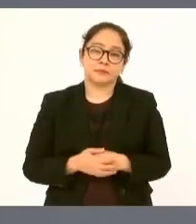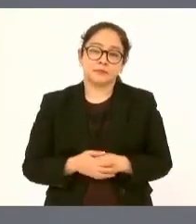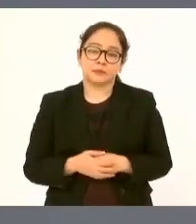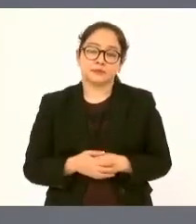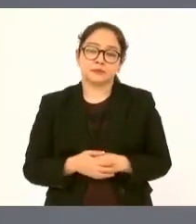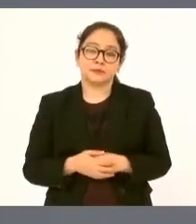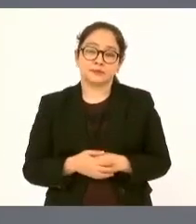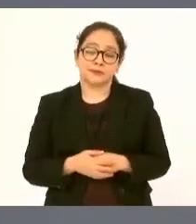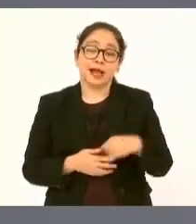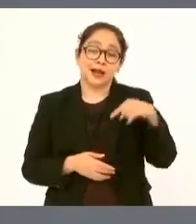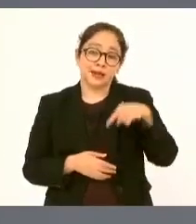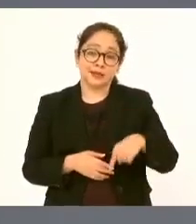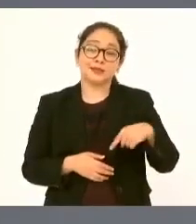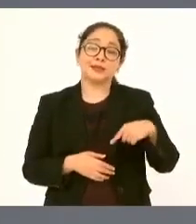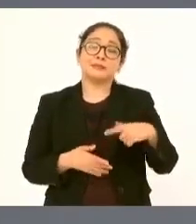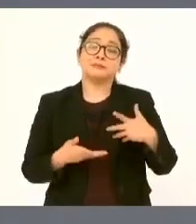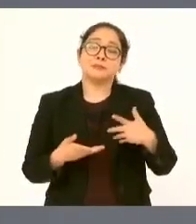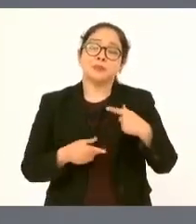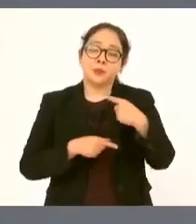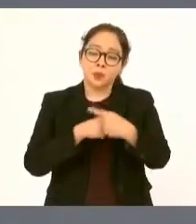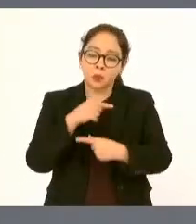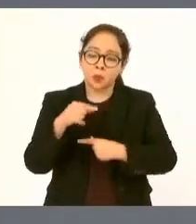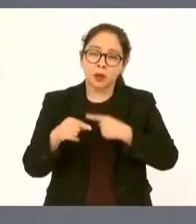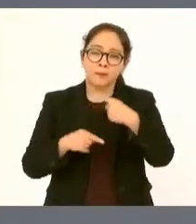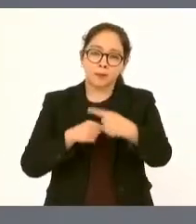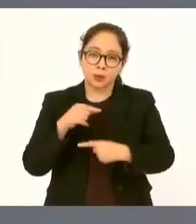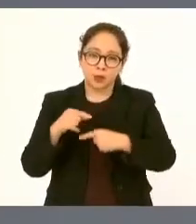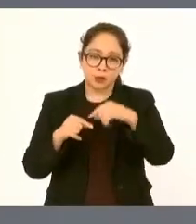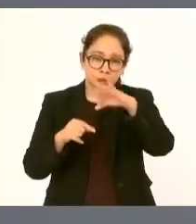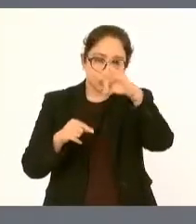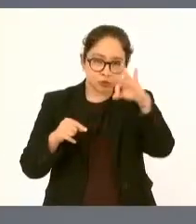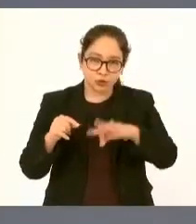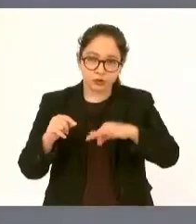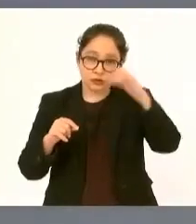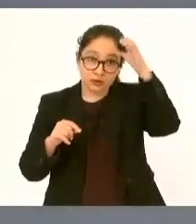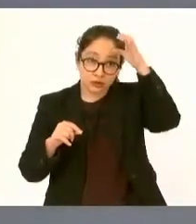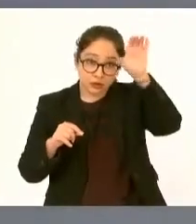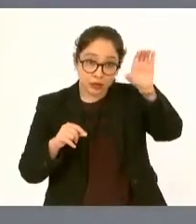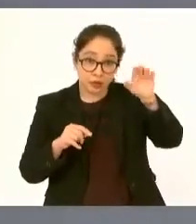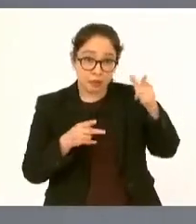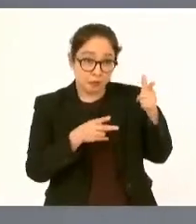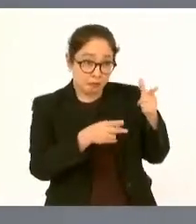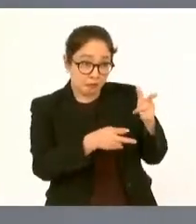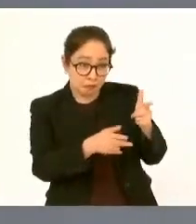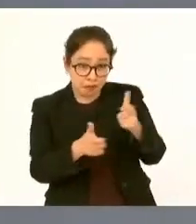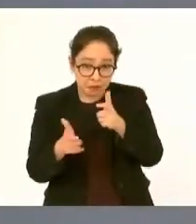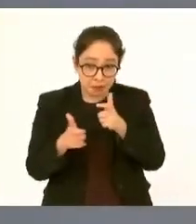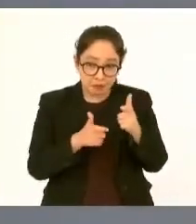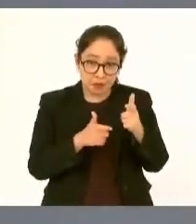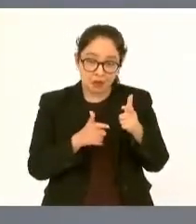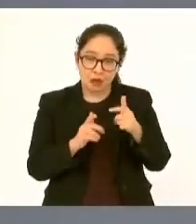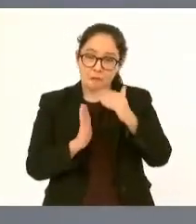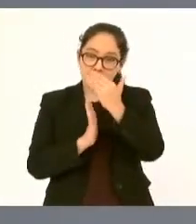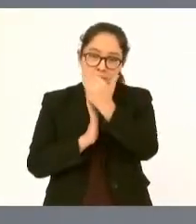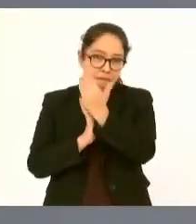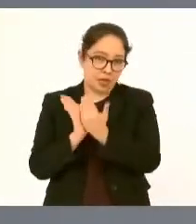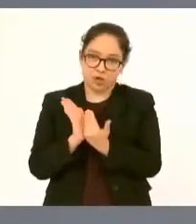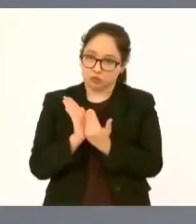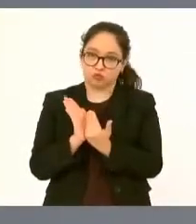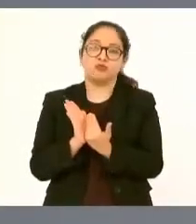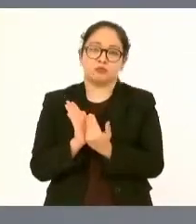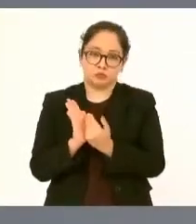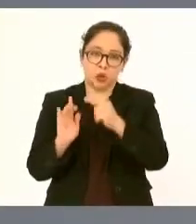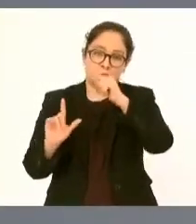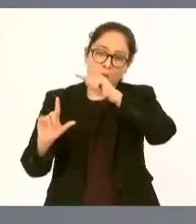disminuyendo los delitos que se cometían en veracruz